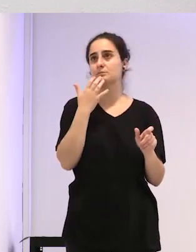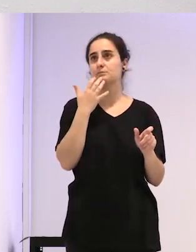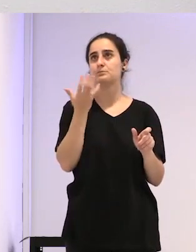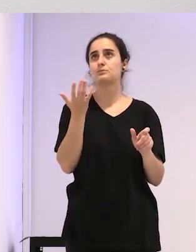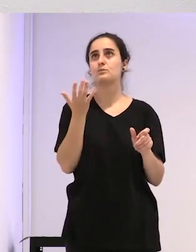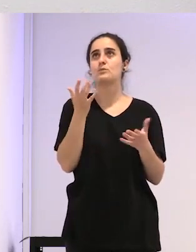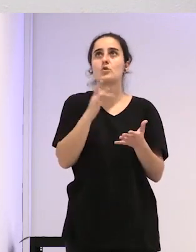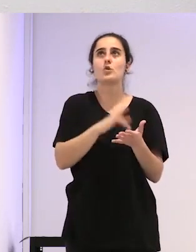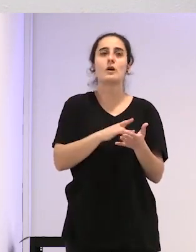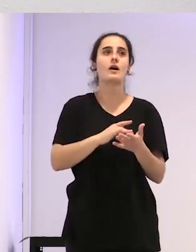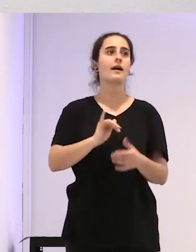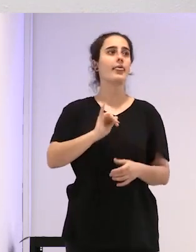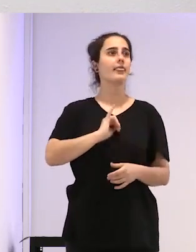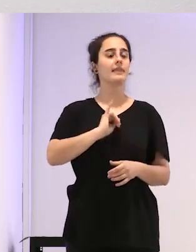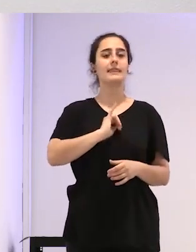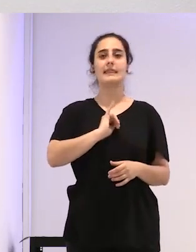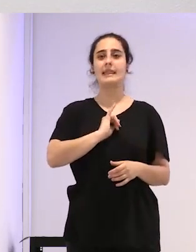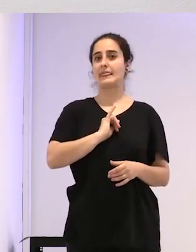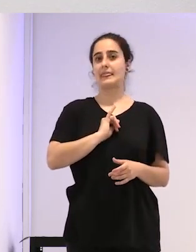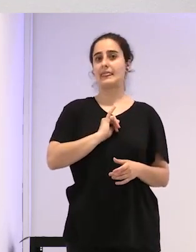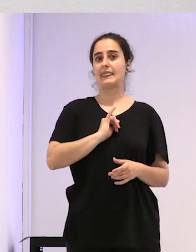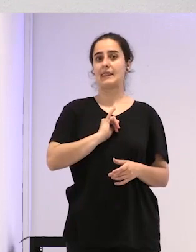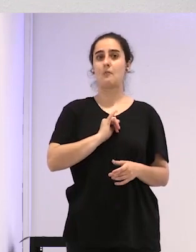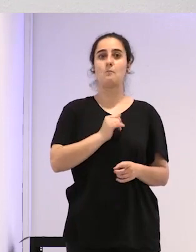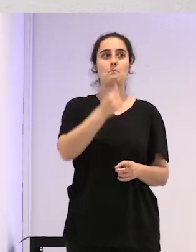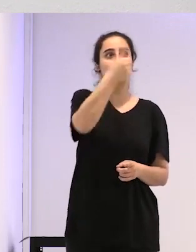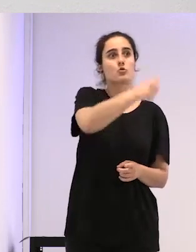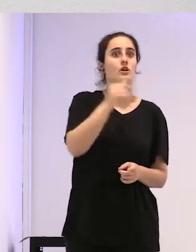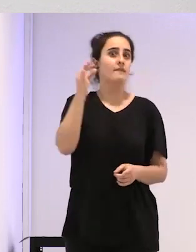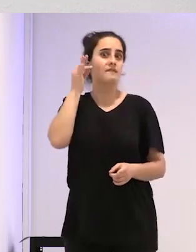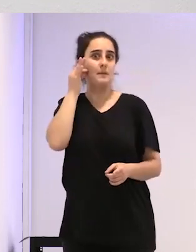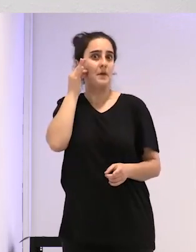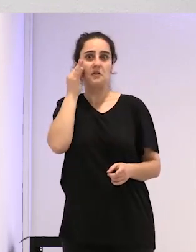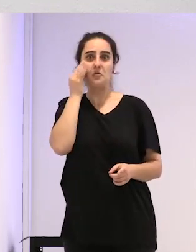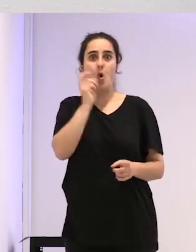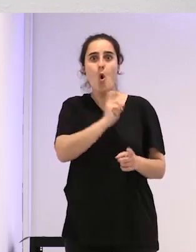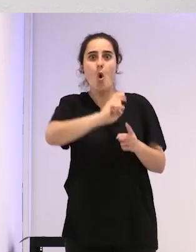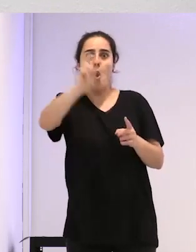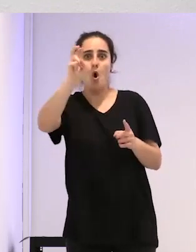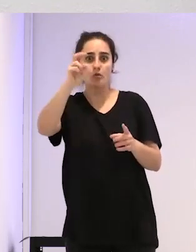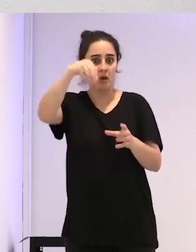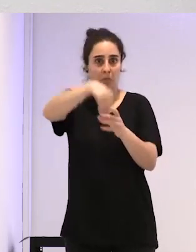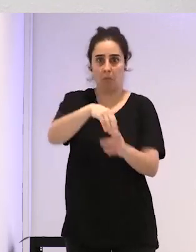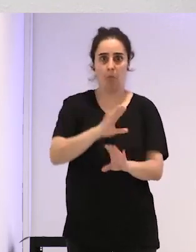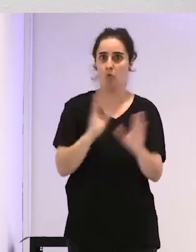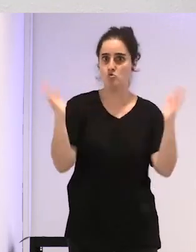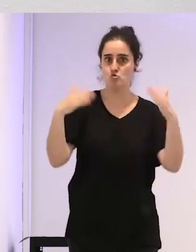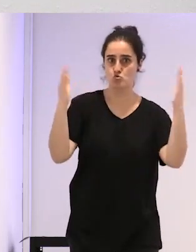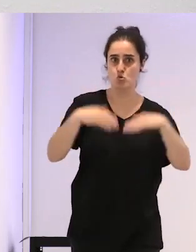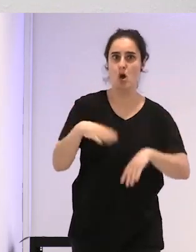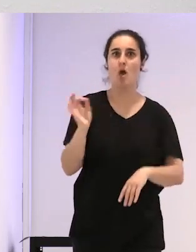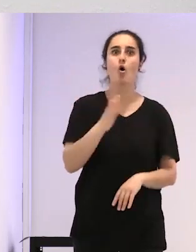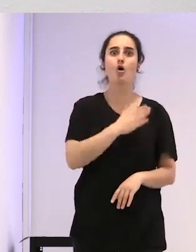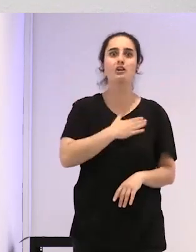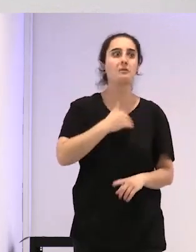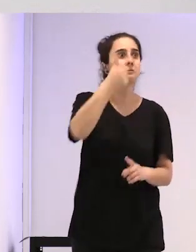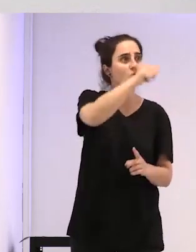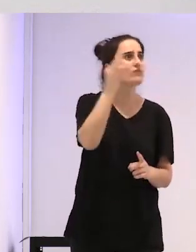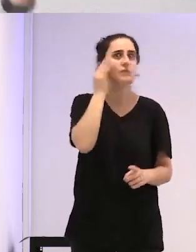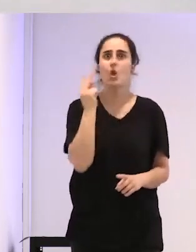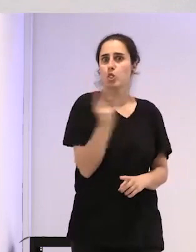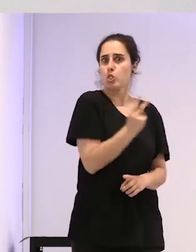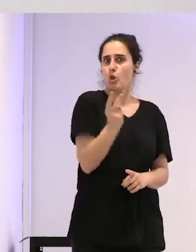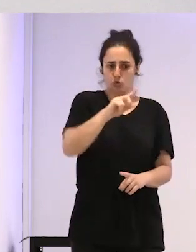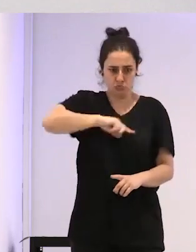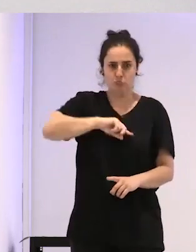pueden tener una identidad que no sea ni masculina ni femenina, o que quieran las dos, o que estén fuera